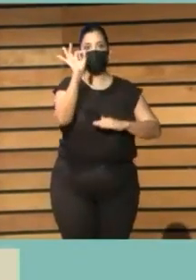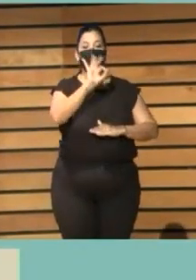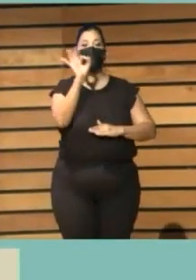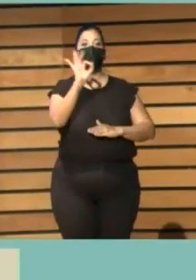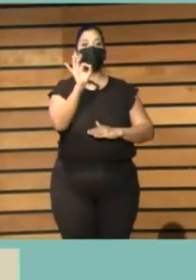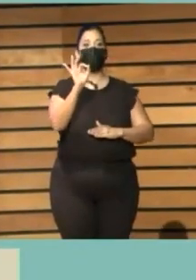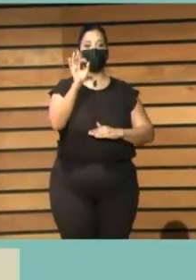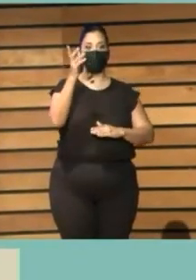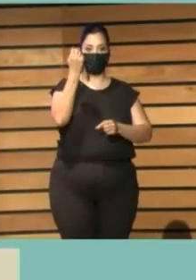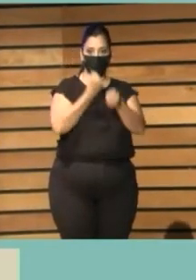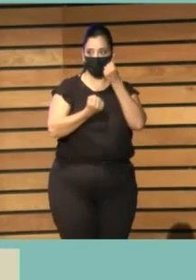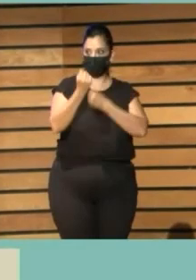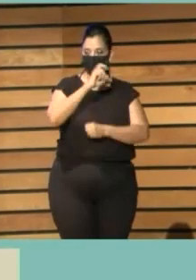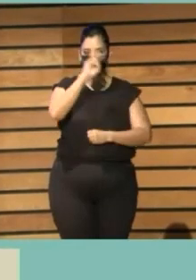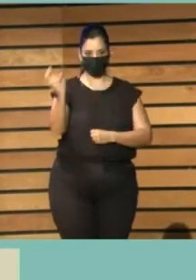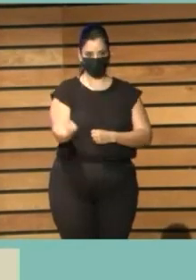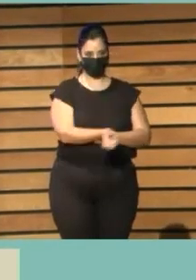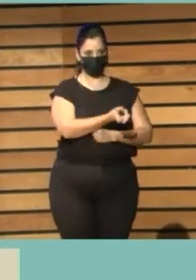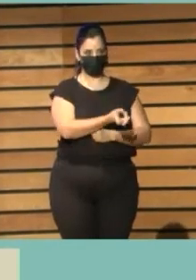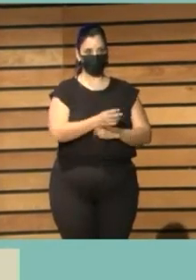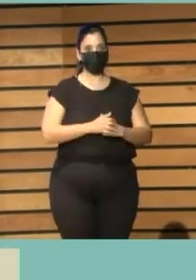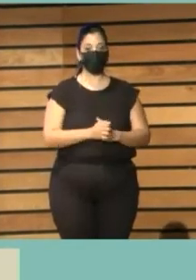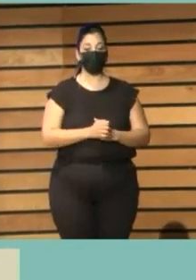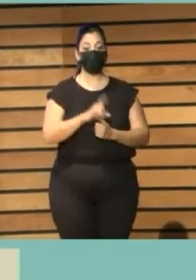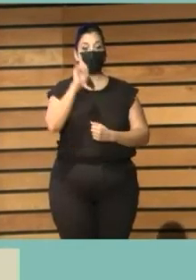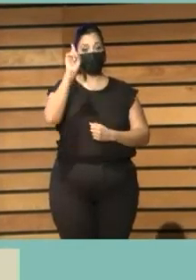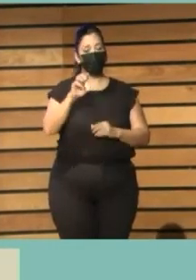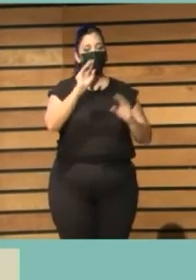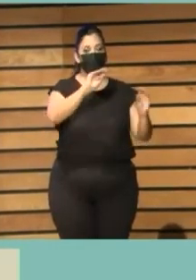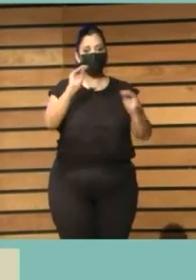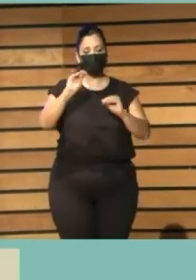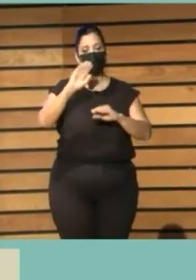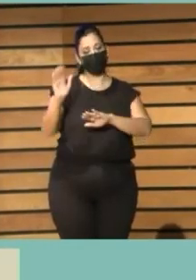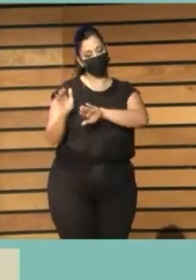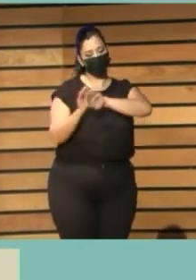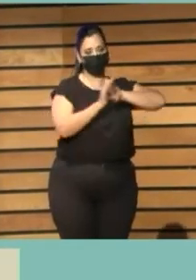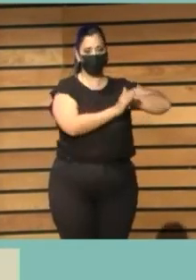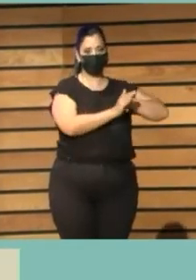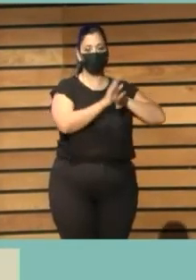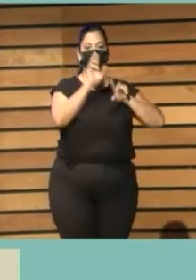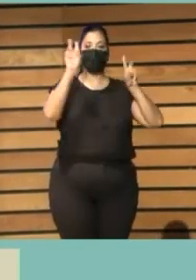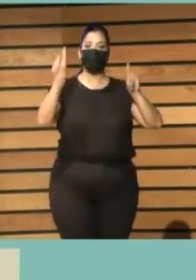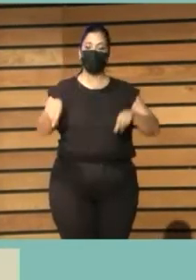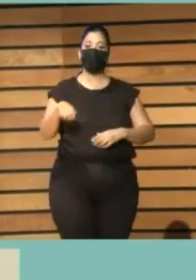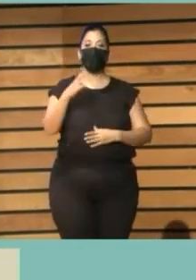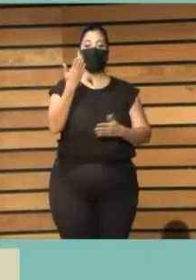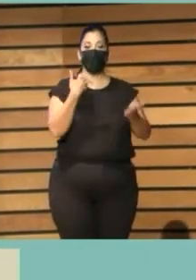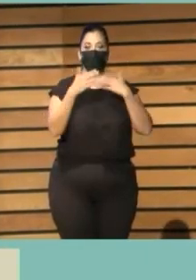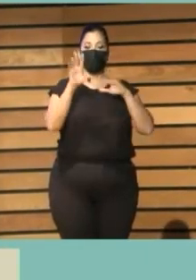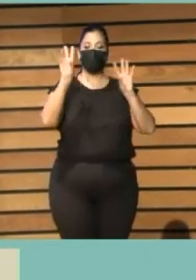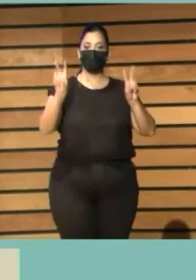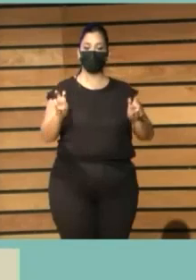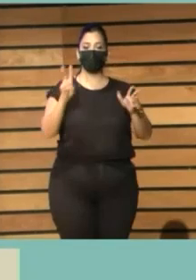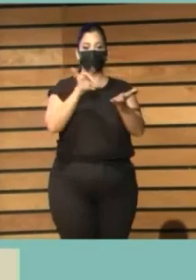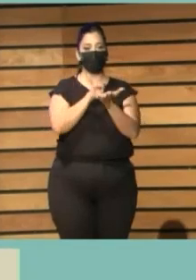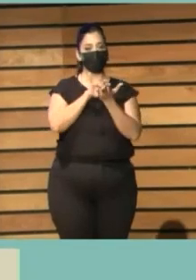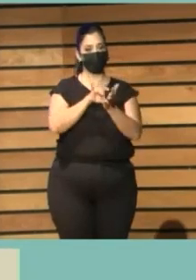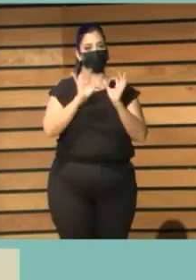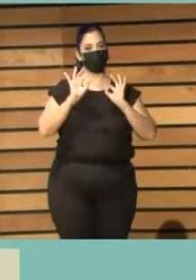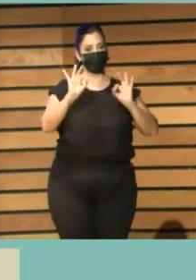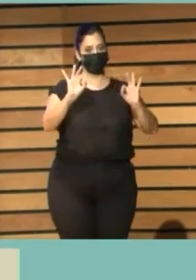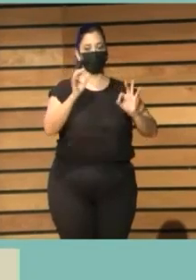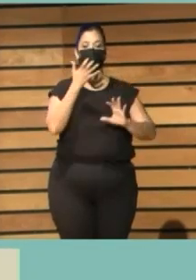Y en el entorno, además de esas formaciones, señalaba que hablaríamos de unos servicios que, por una parte,